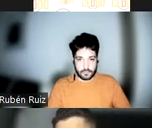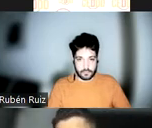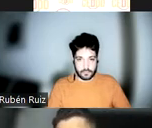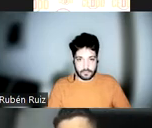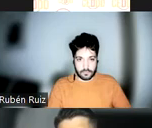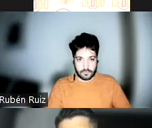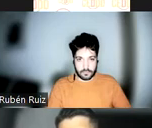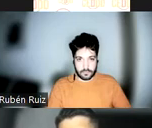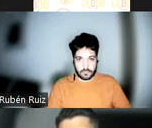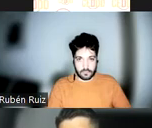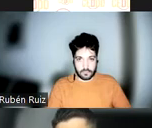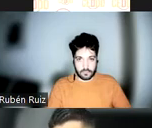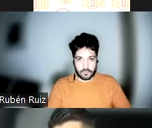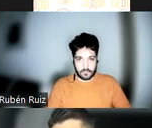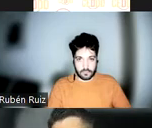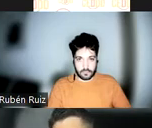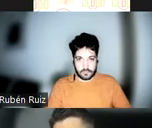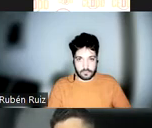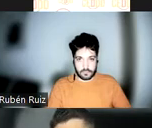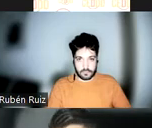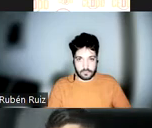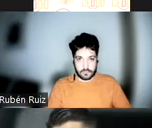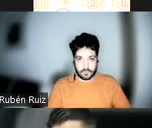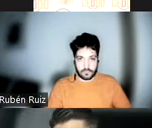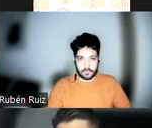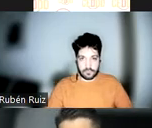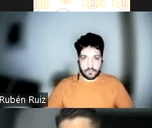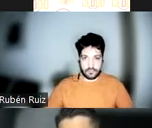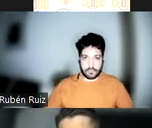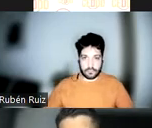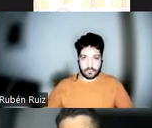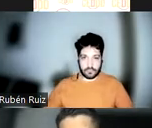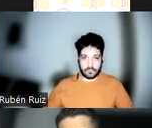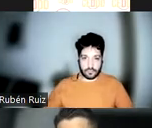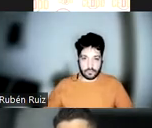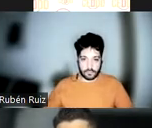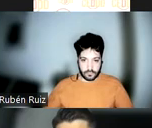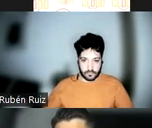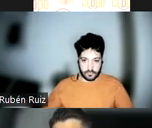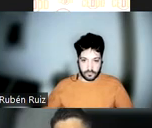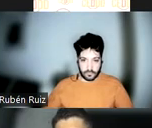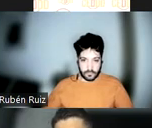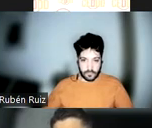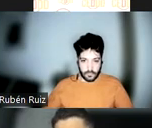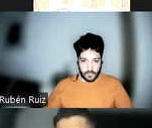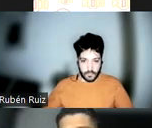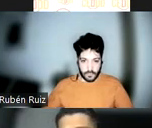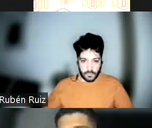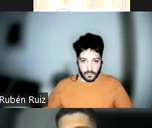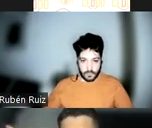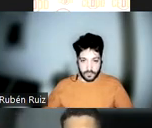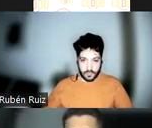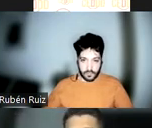semanas puedan recuperar el olfato. Esto no sirve para otros trastornos de olfato. La cirugía